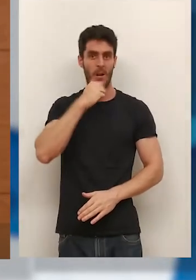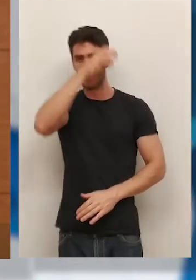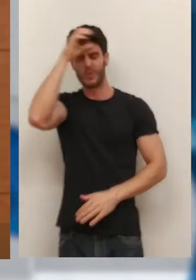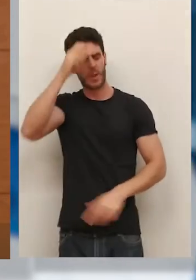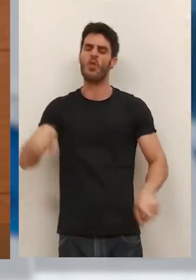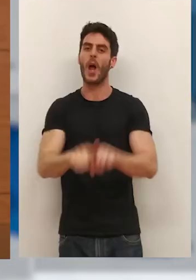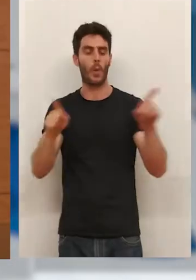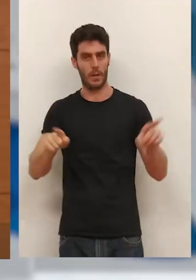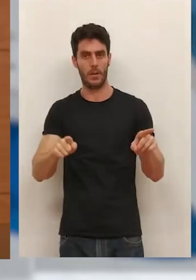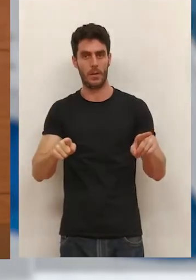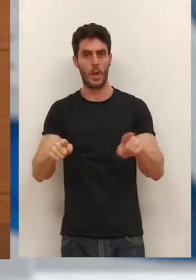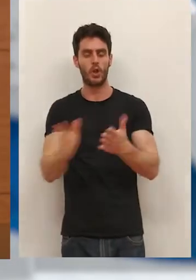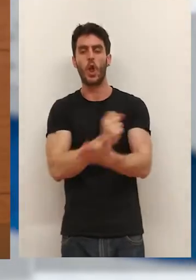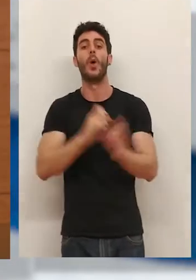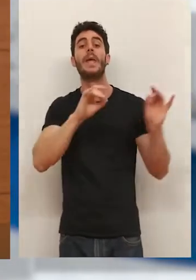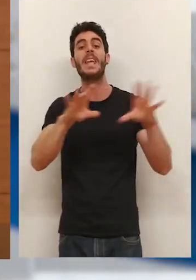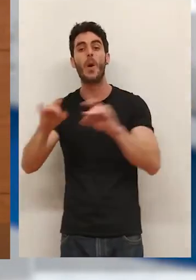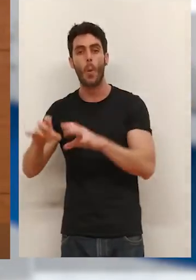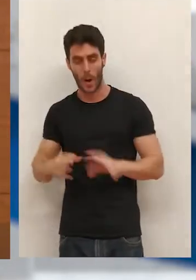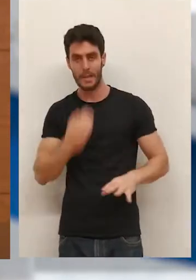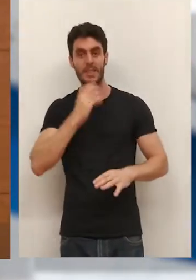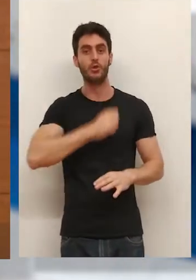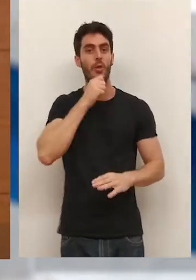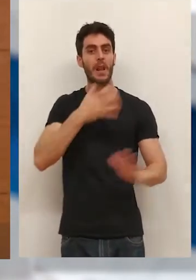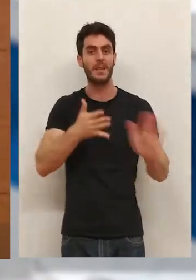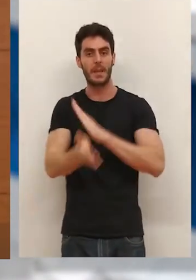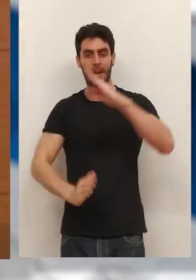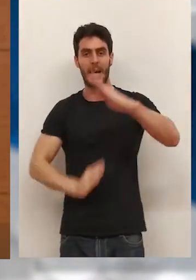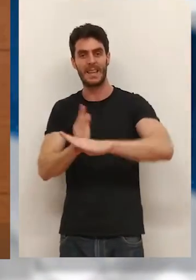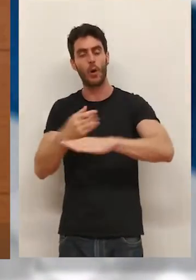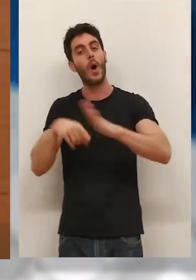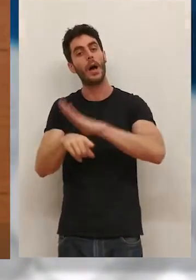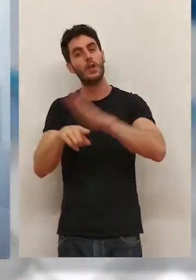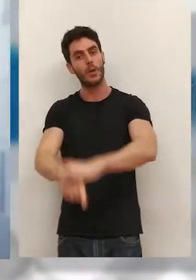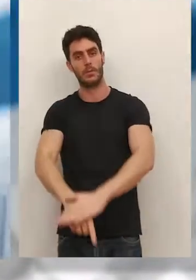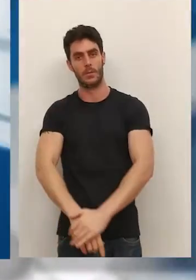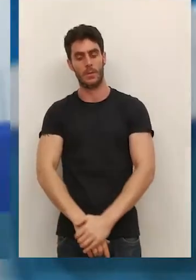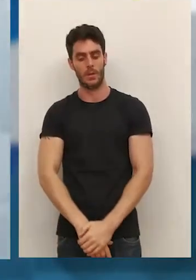Andreu. Es lo mismo. Es sinónimo de atasco en la gestión, como estamos viendo.